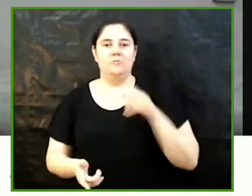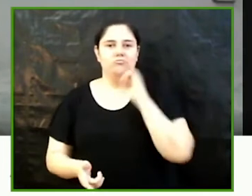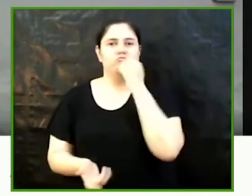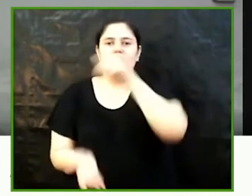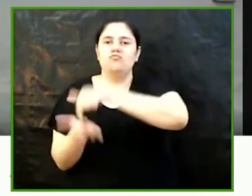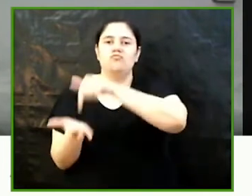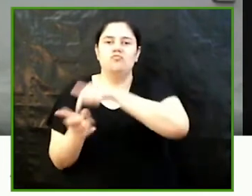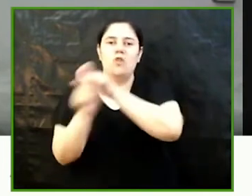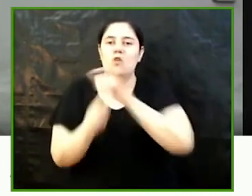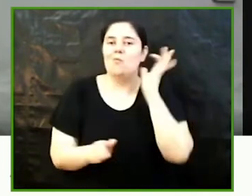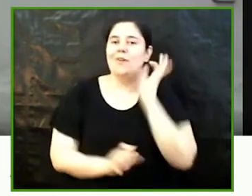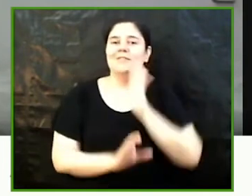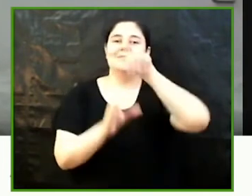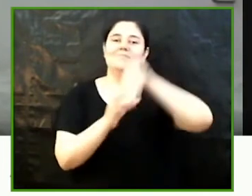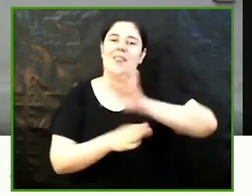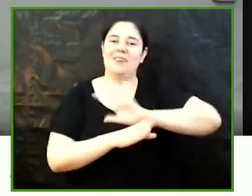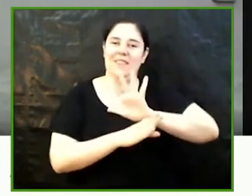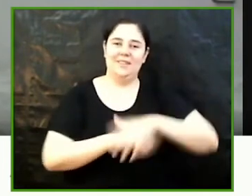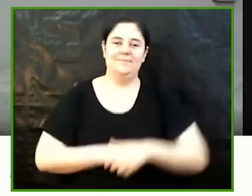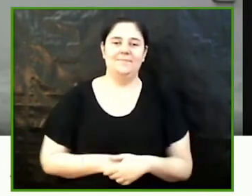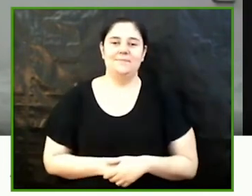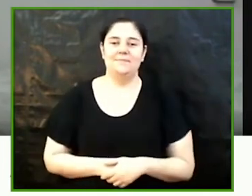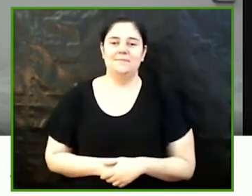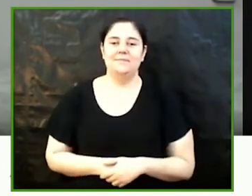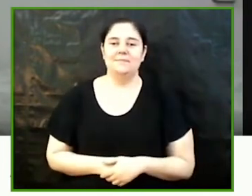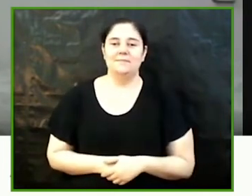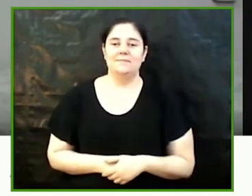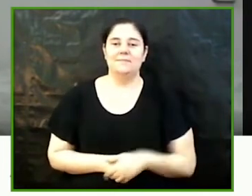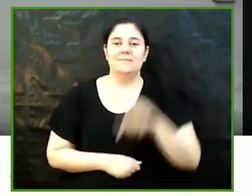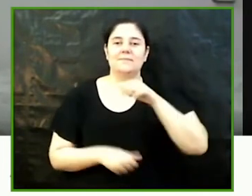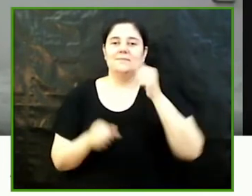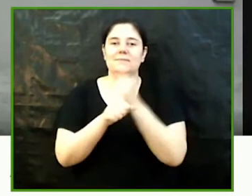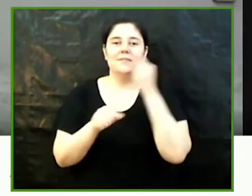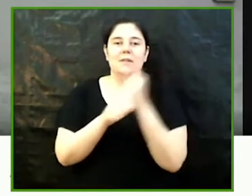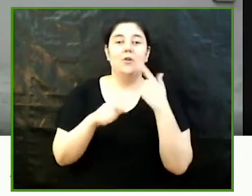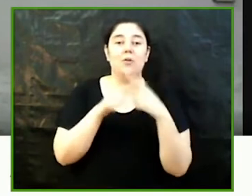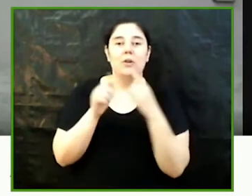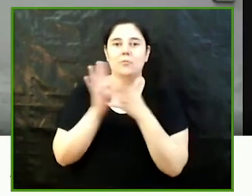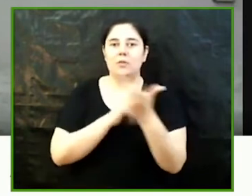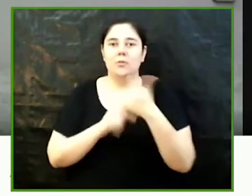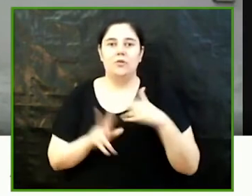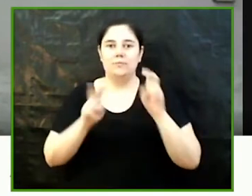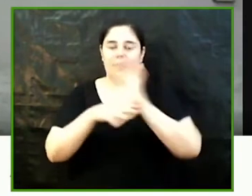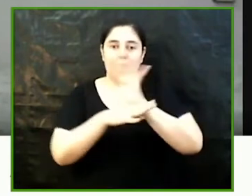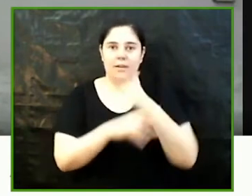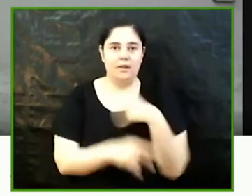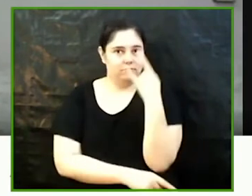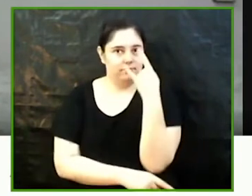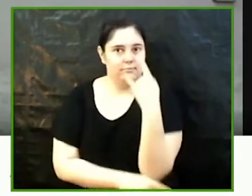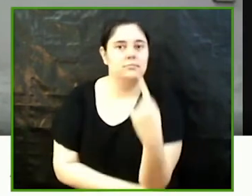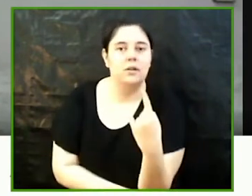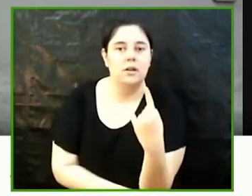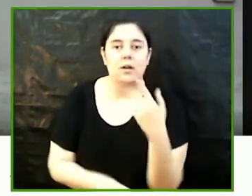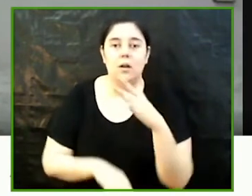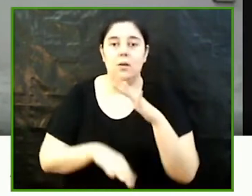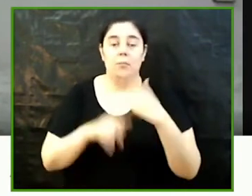dentro del mundo del cine este trabajo surge por mi pasión por el mundo de la cinematografía y sobre todo porque la considero la